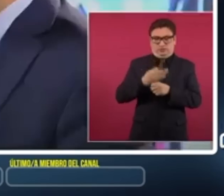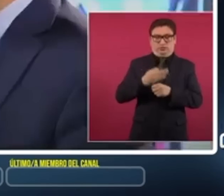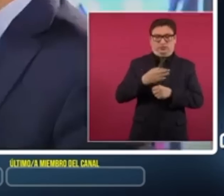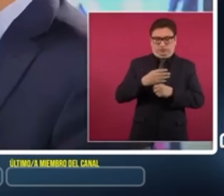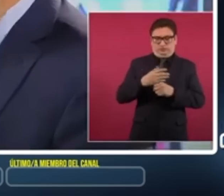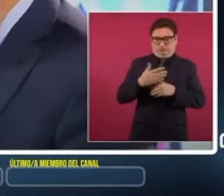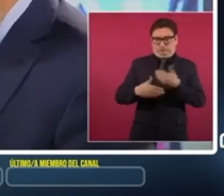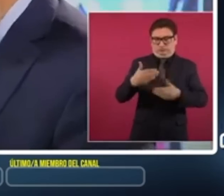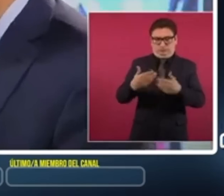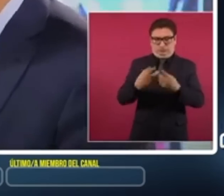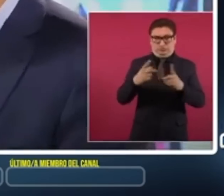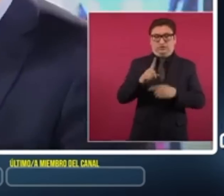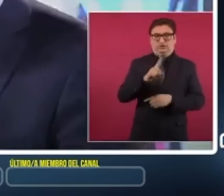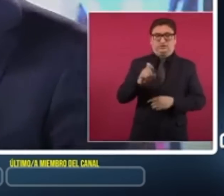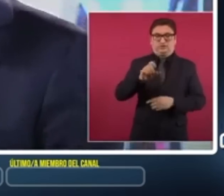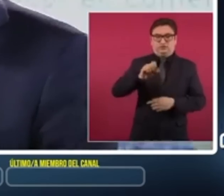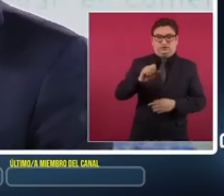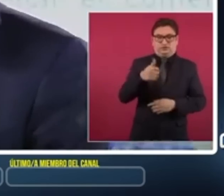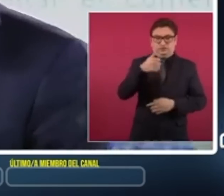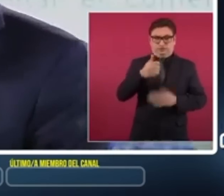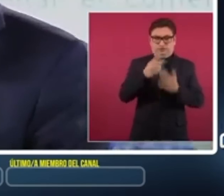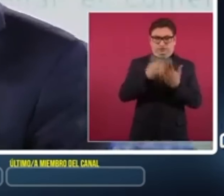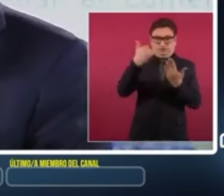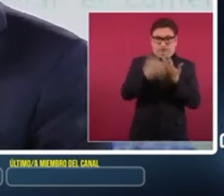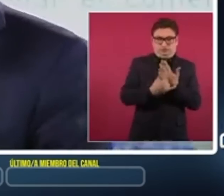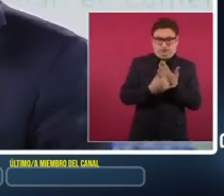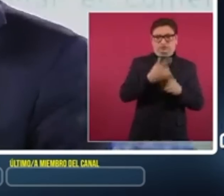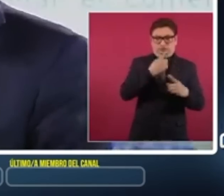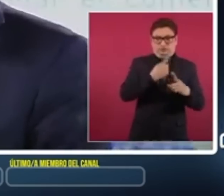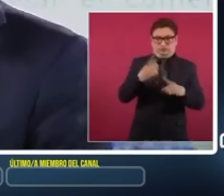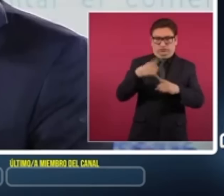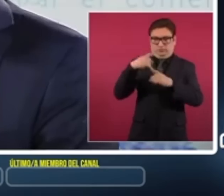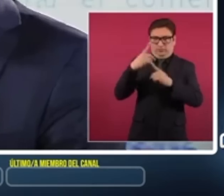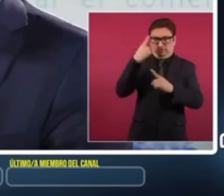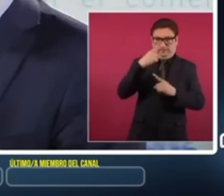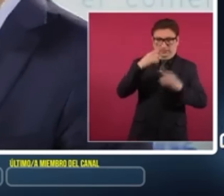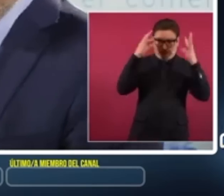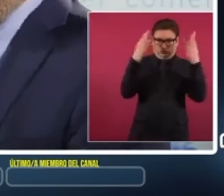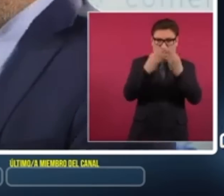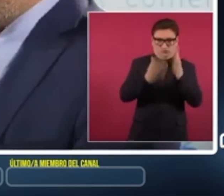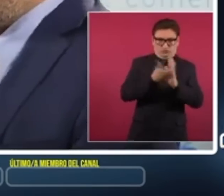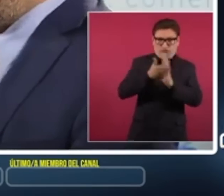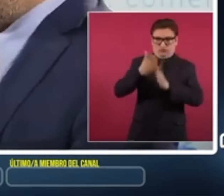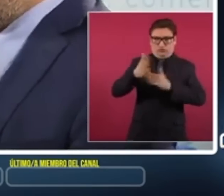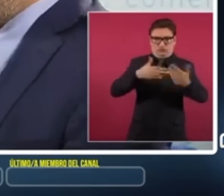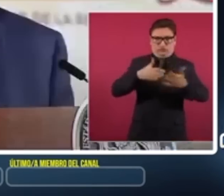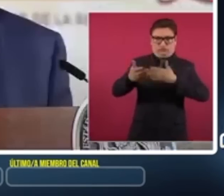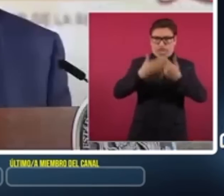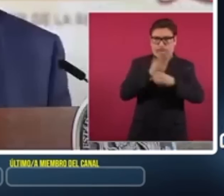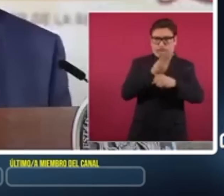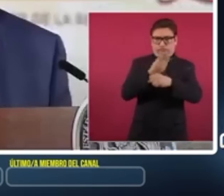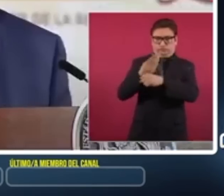desarrollo 166 proyectos de infraestructura y modernización de las aduanas, tanto en las aduanas